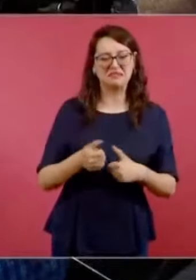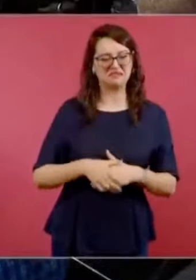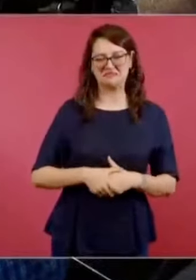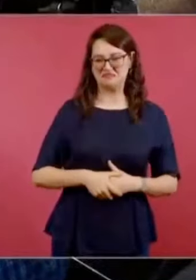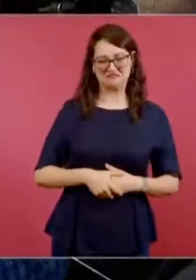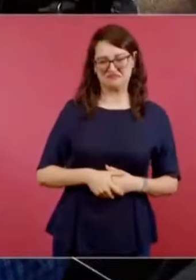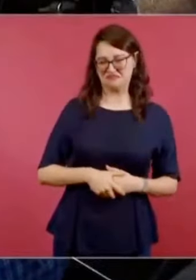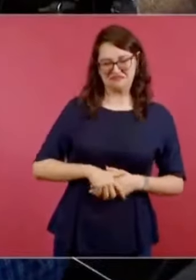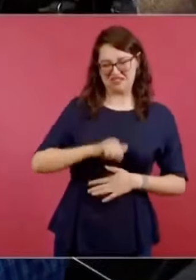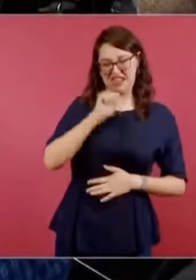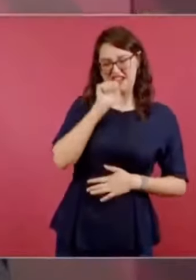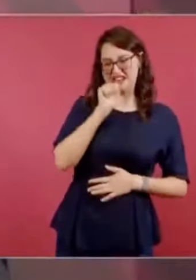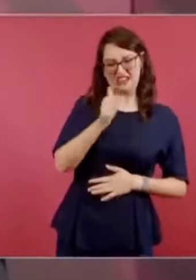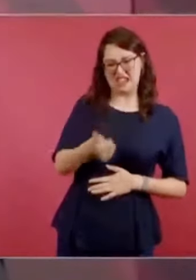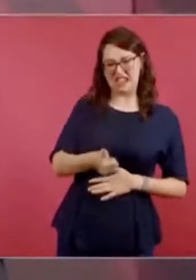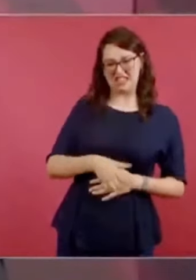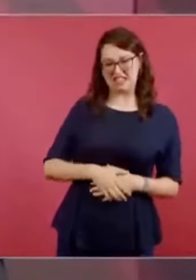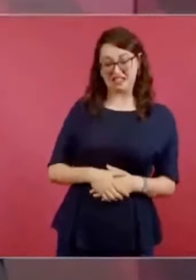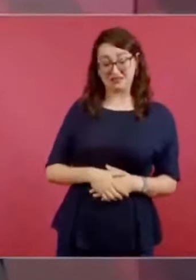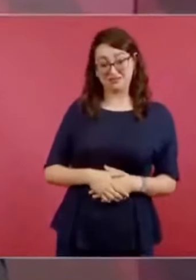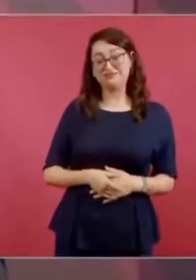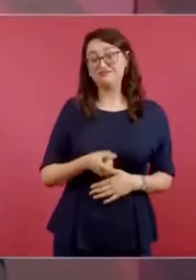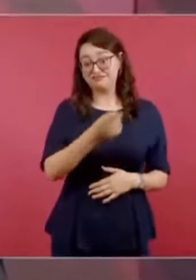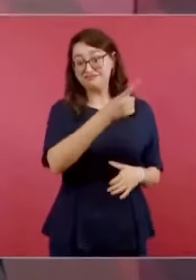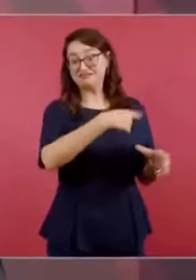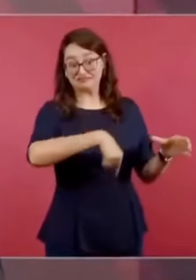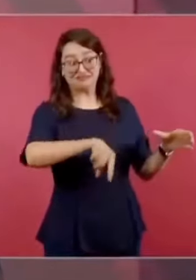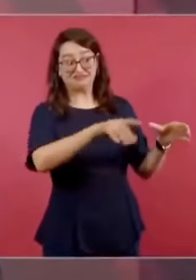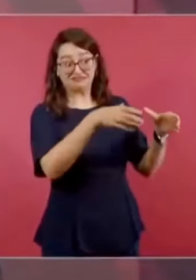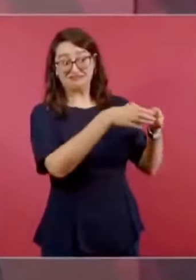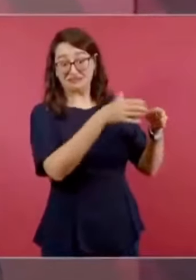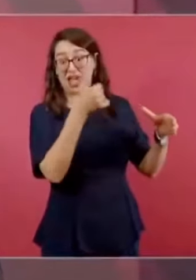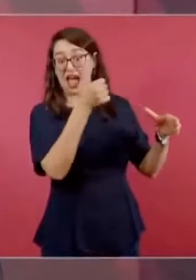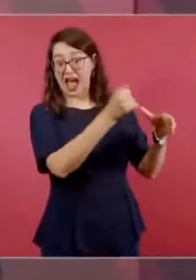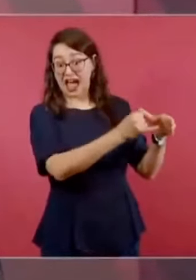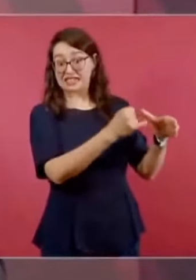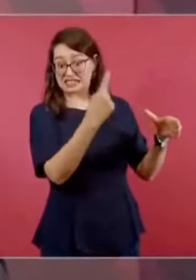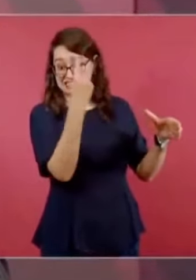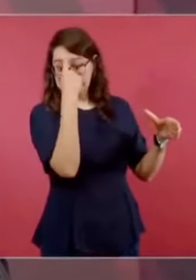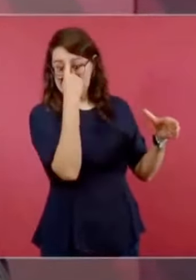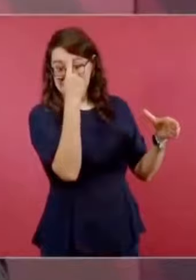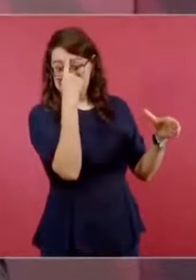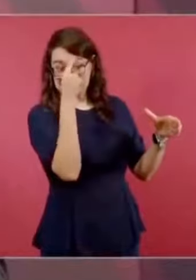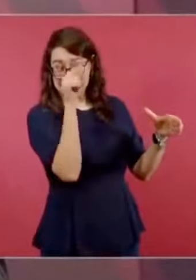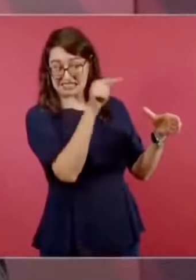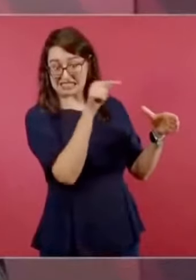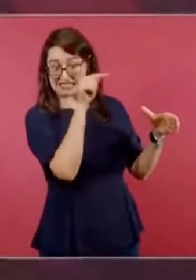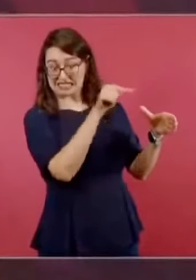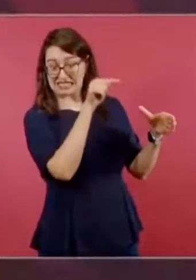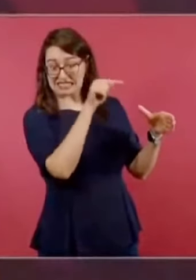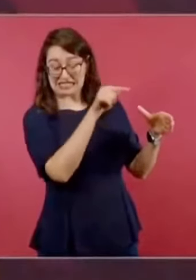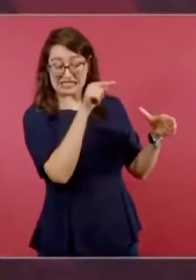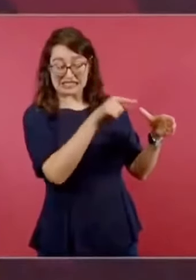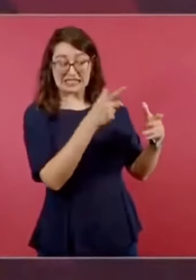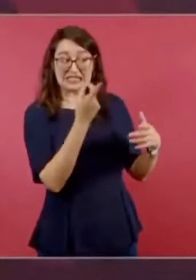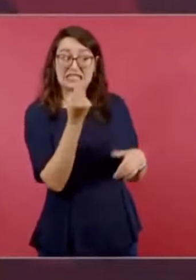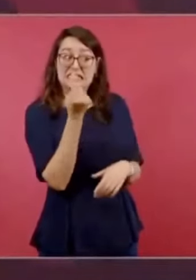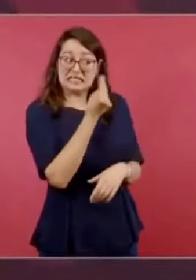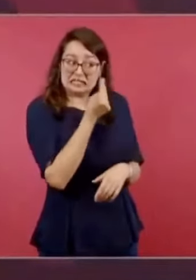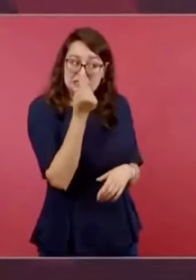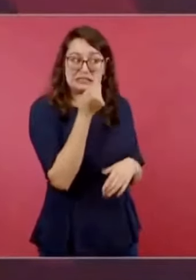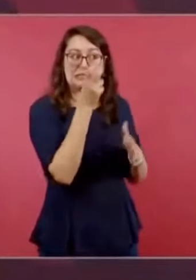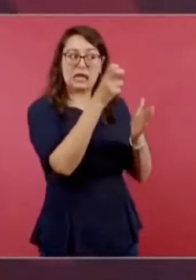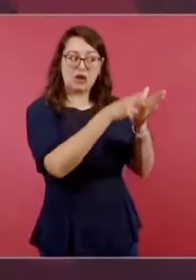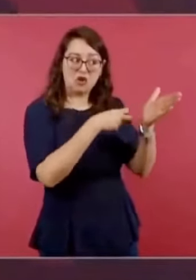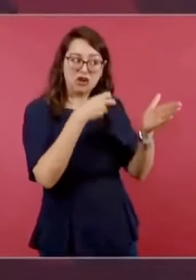Es un problema que tienen y que tienen que ir resolviendo con